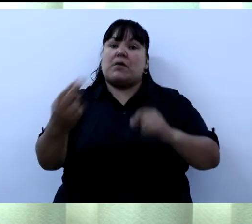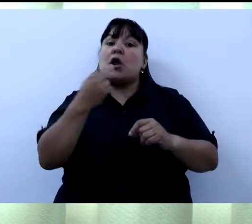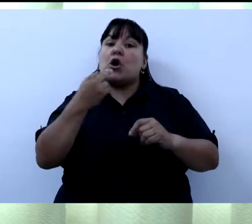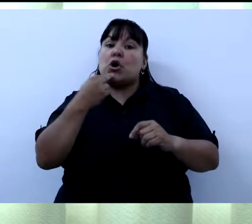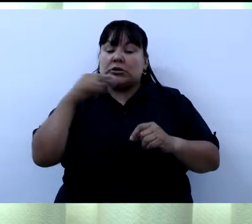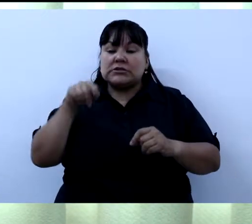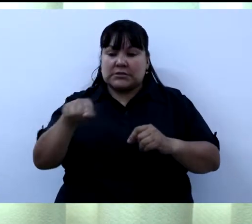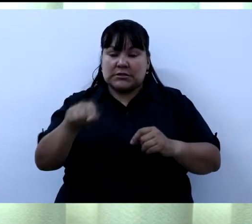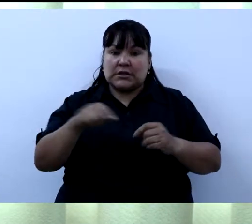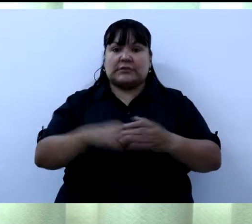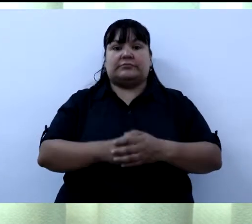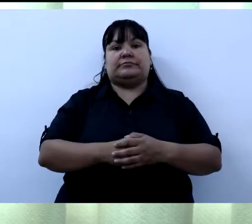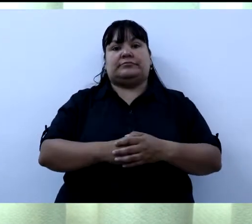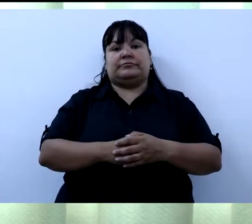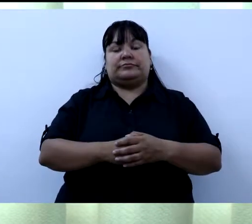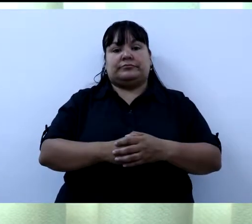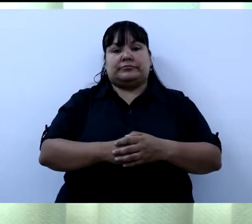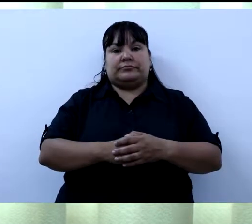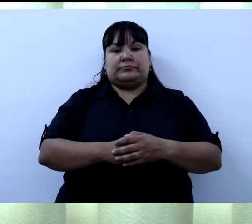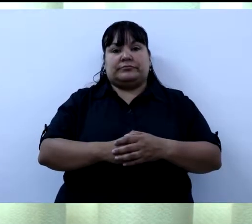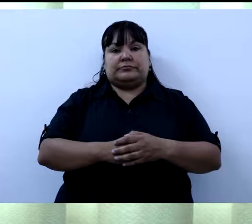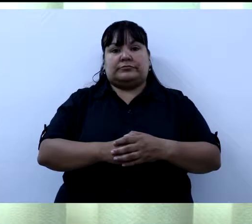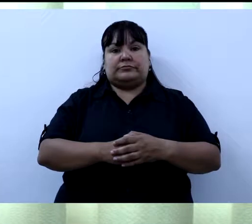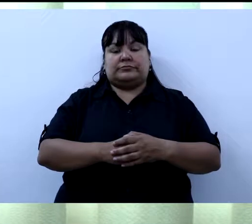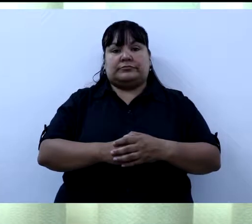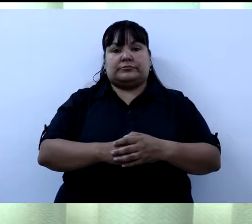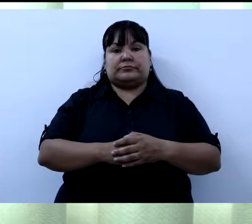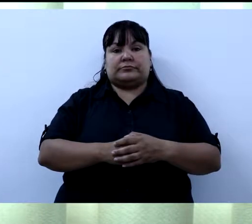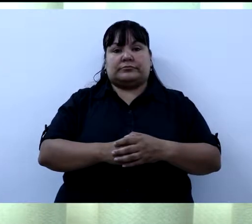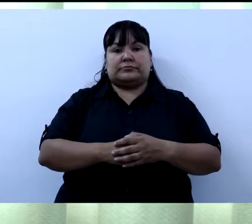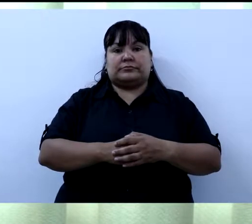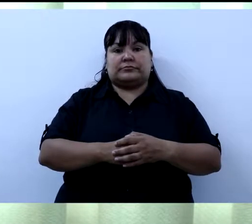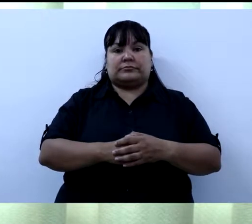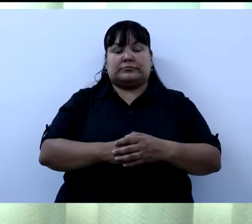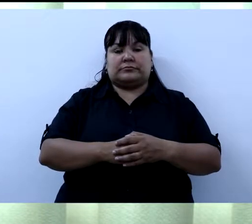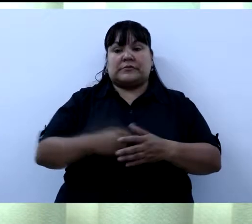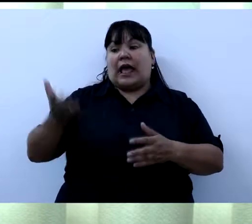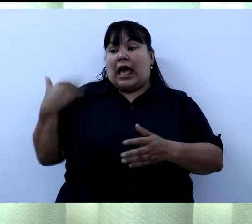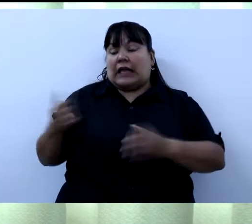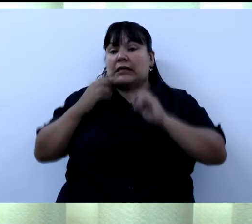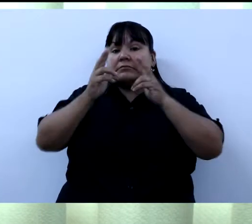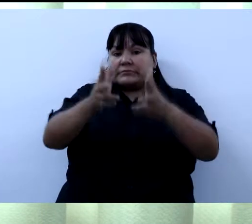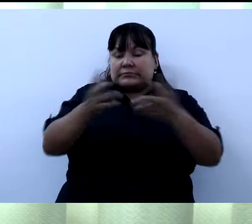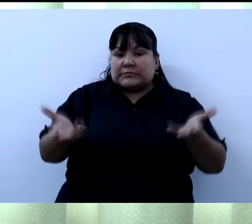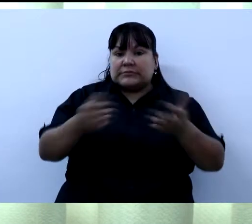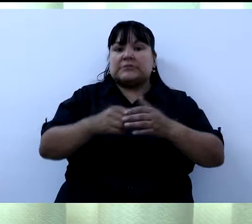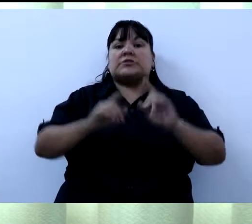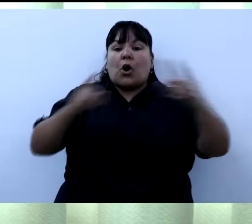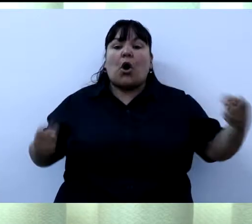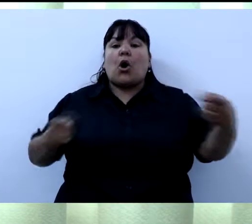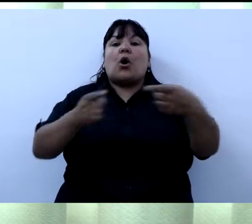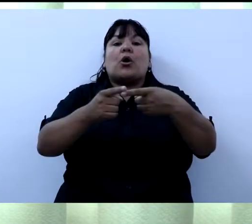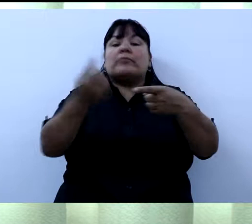Tenemos, como dije anteriormente, la región educativa y el objetivo es también asesorar a todas las cuestiones